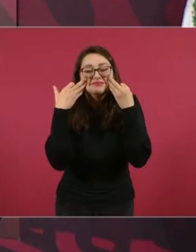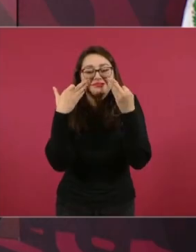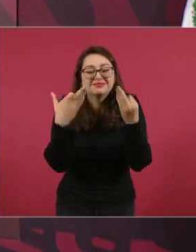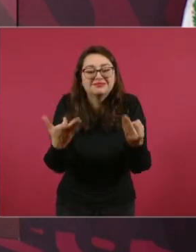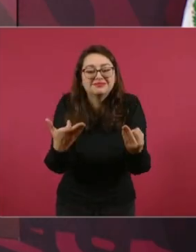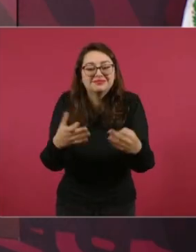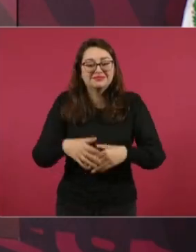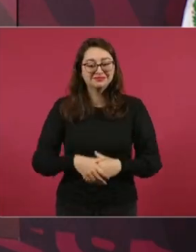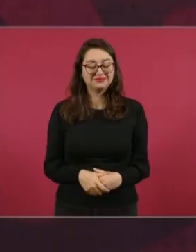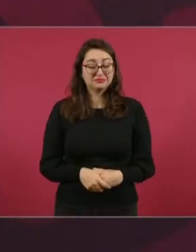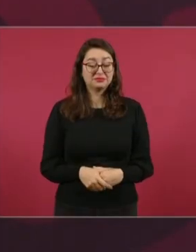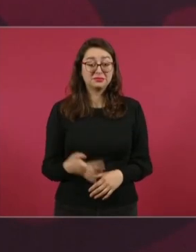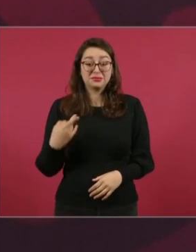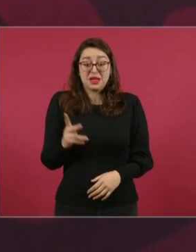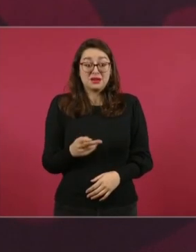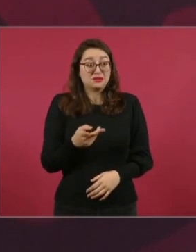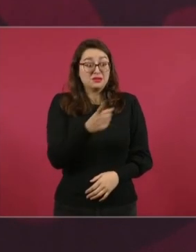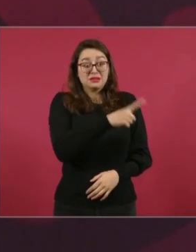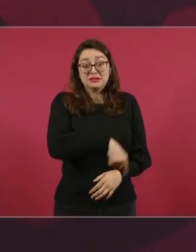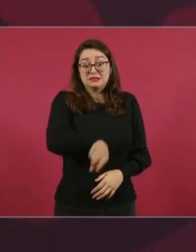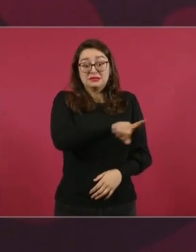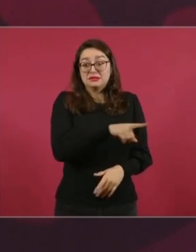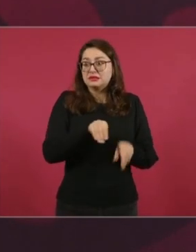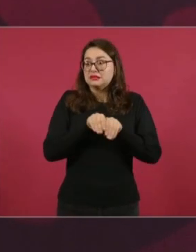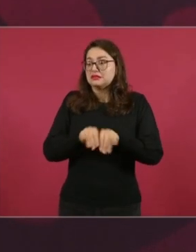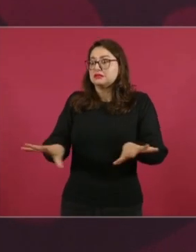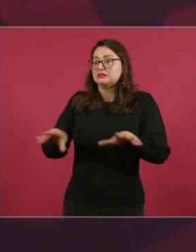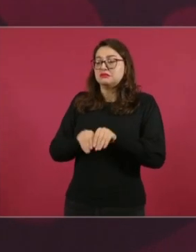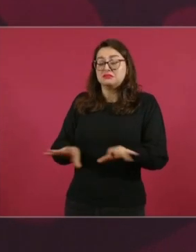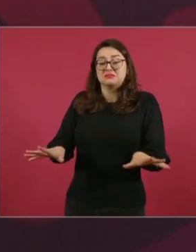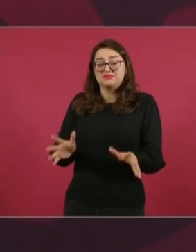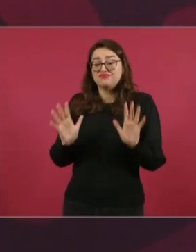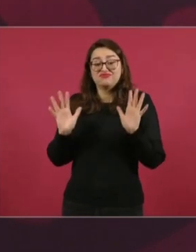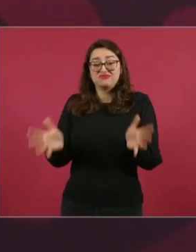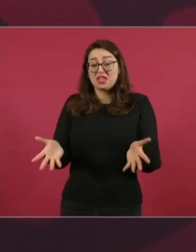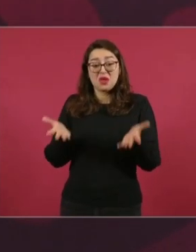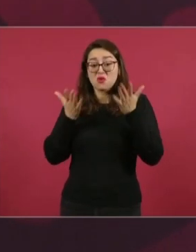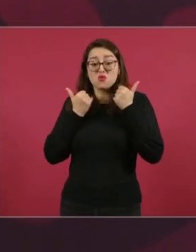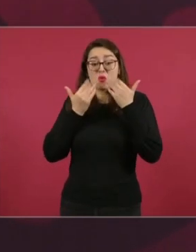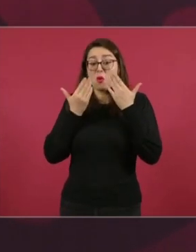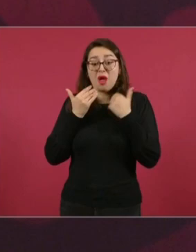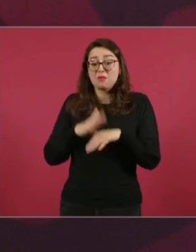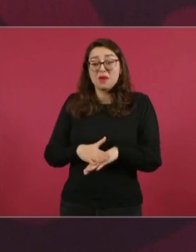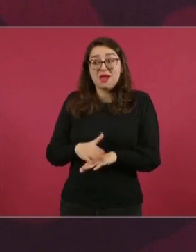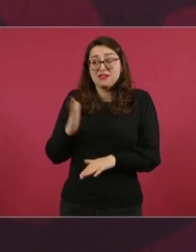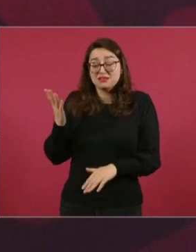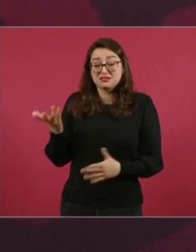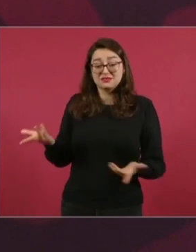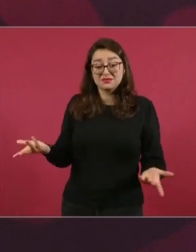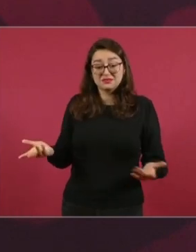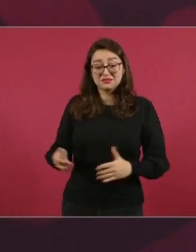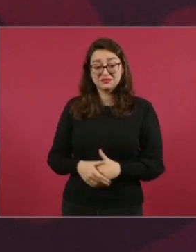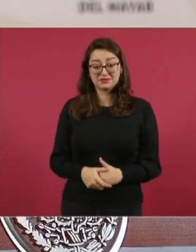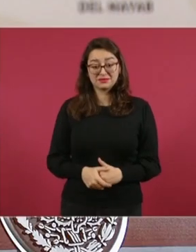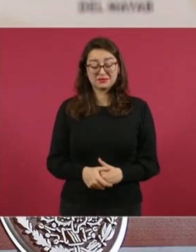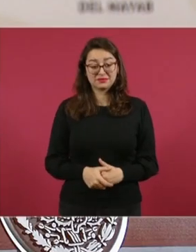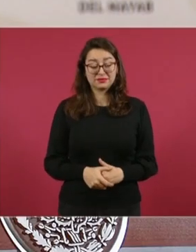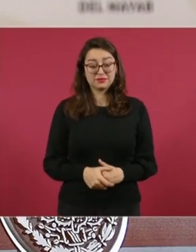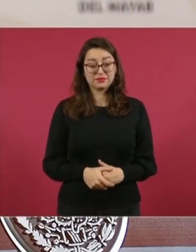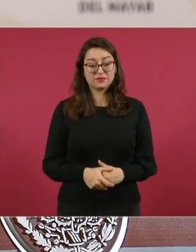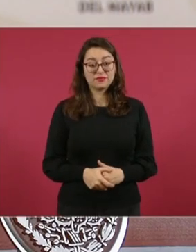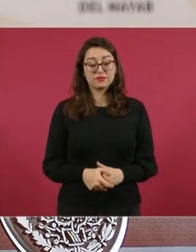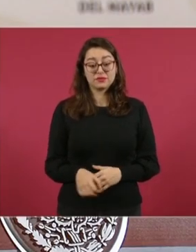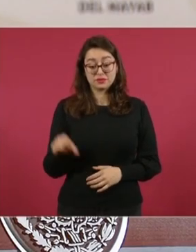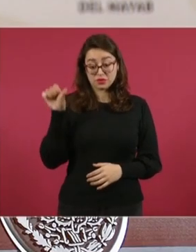Y es que no tienen otras cosas. Luego, hoy sacó el Inegi